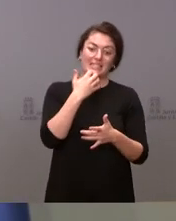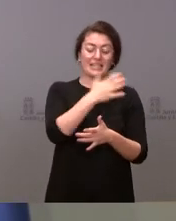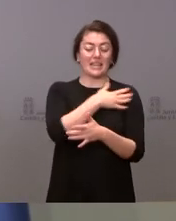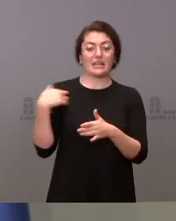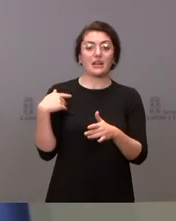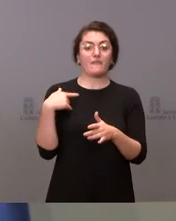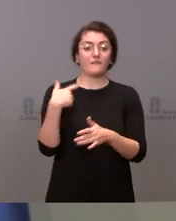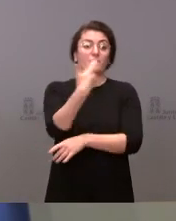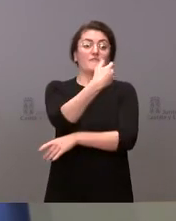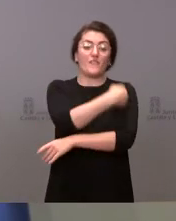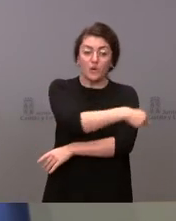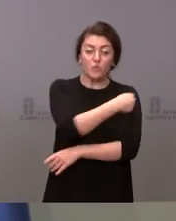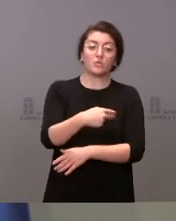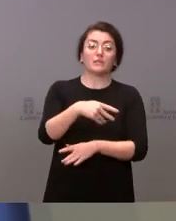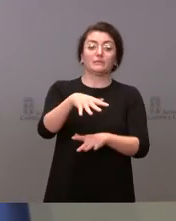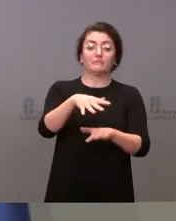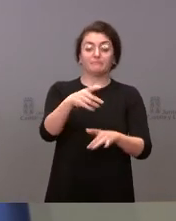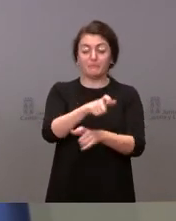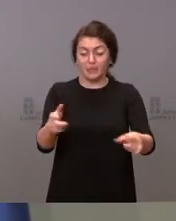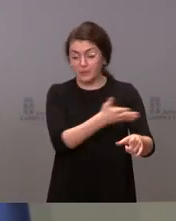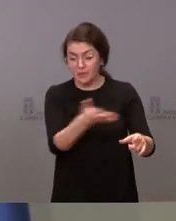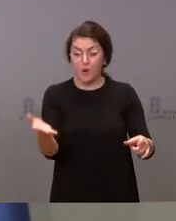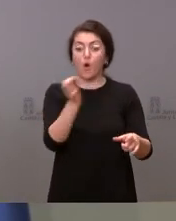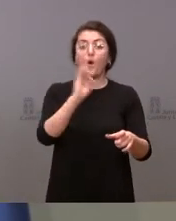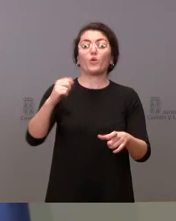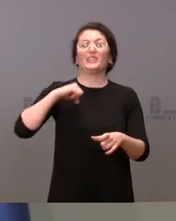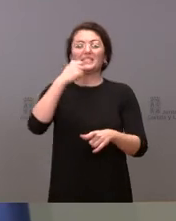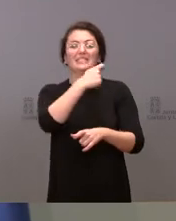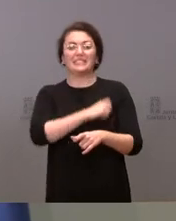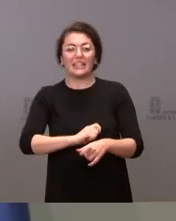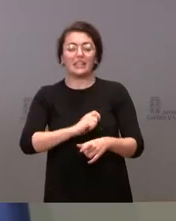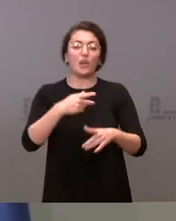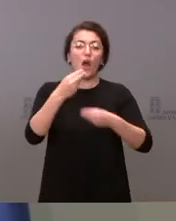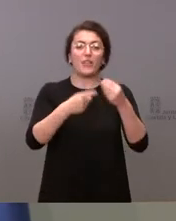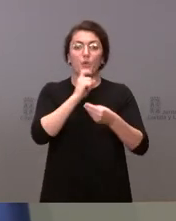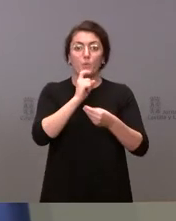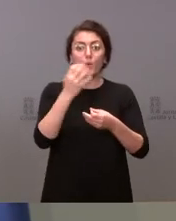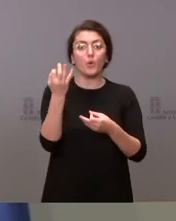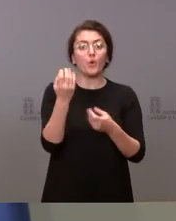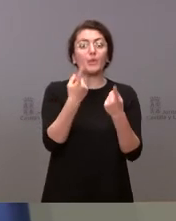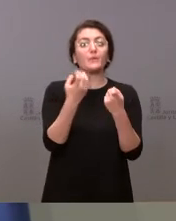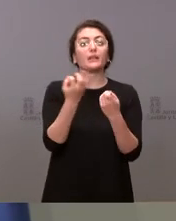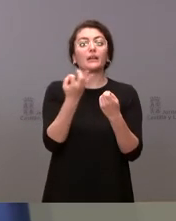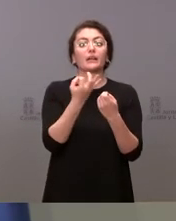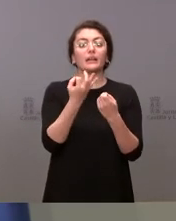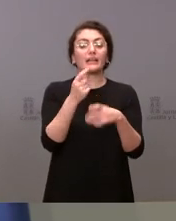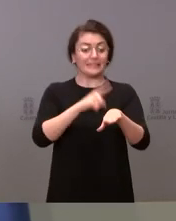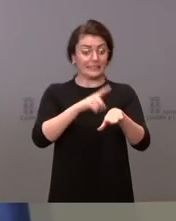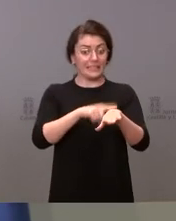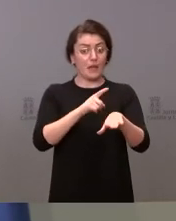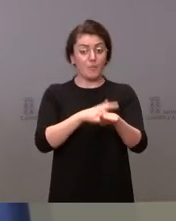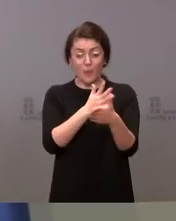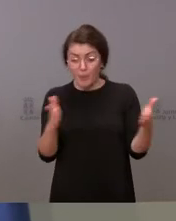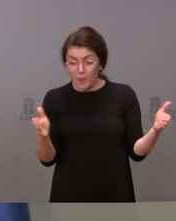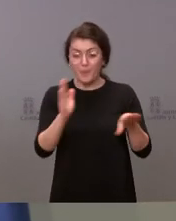para decidir cómo vamos a vacunar a nuestros sanitarios, quién va primero, cómo lo organizamos, necesitamos un tiempo para hacer un